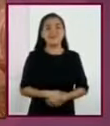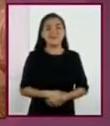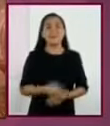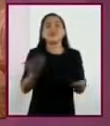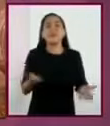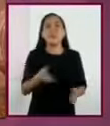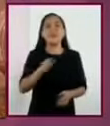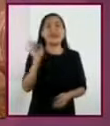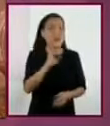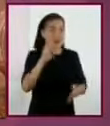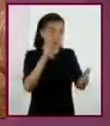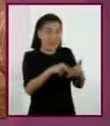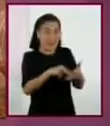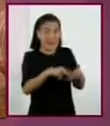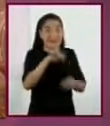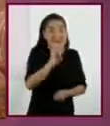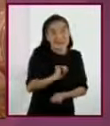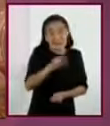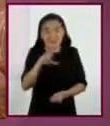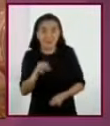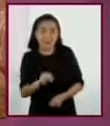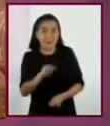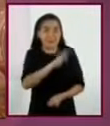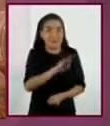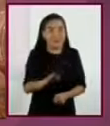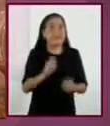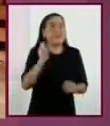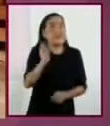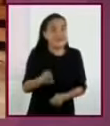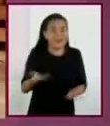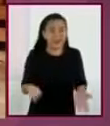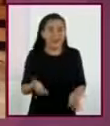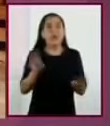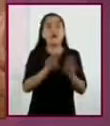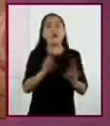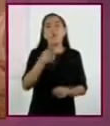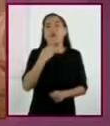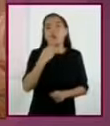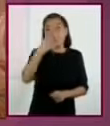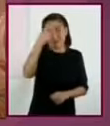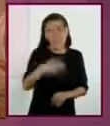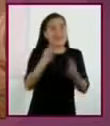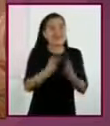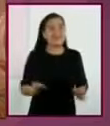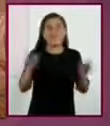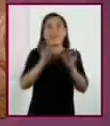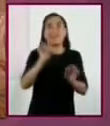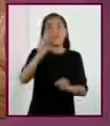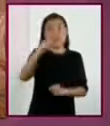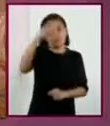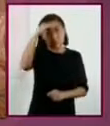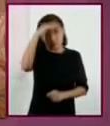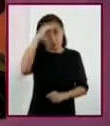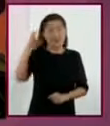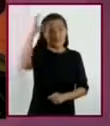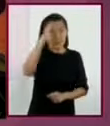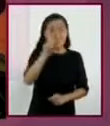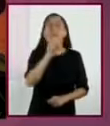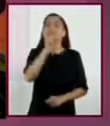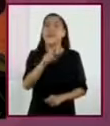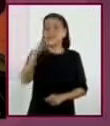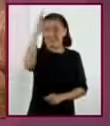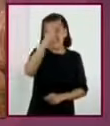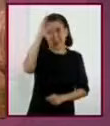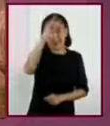el supuesto de algo que podría o no ser posible. Es una herramienta fundamental del pensamiento científico y filosófico.